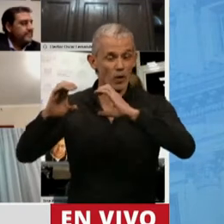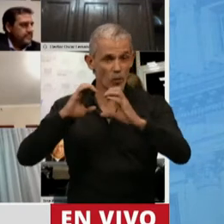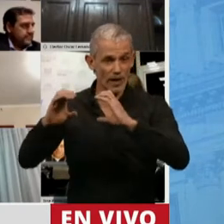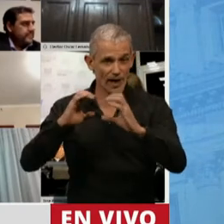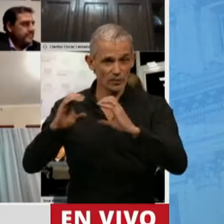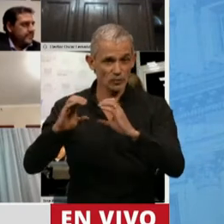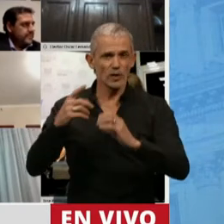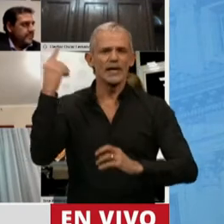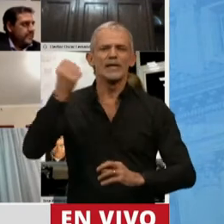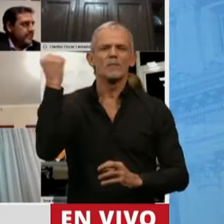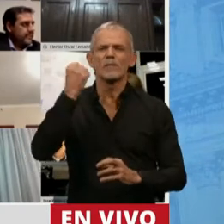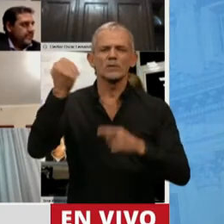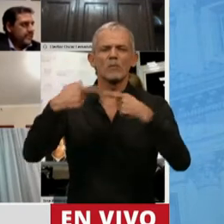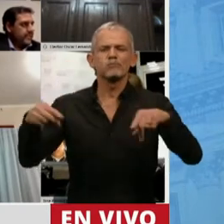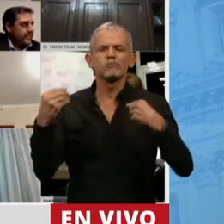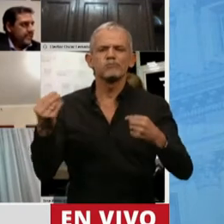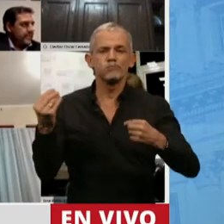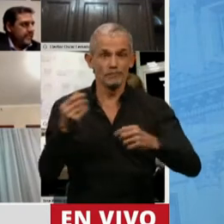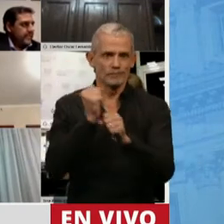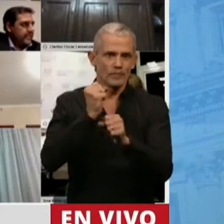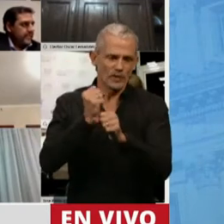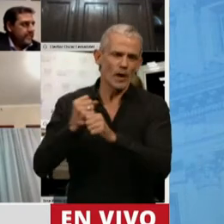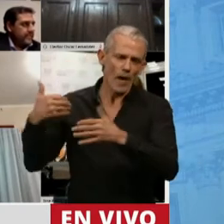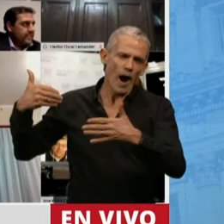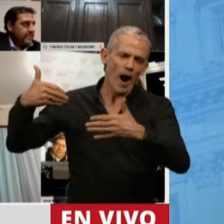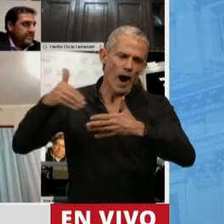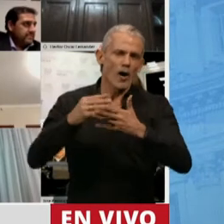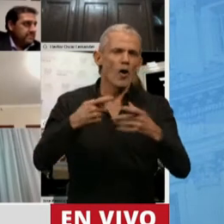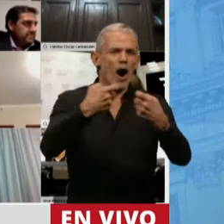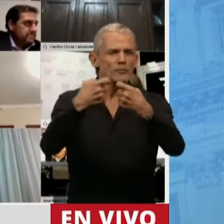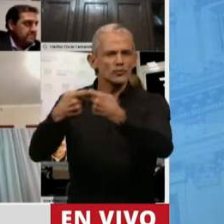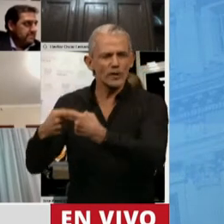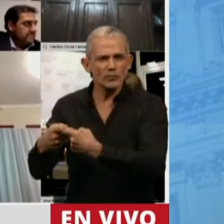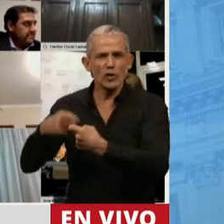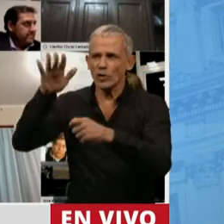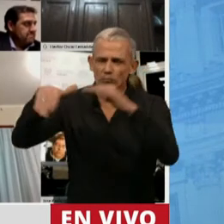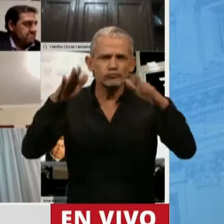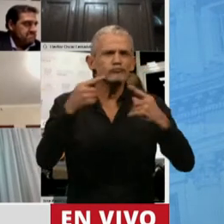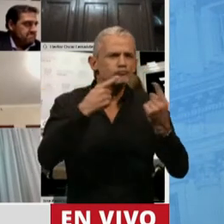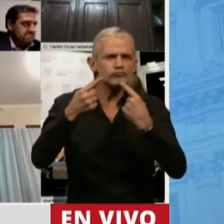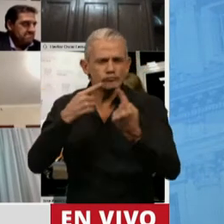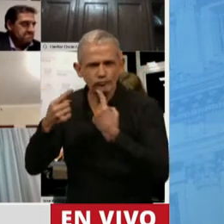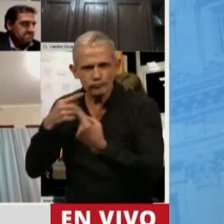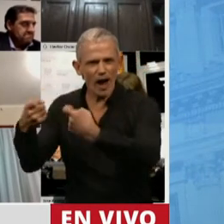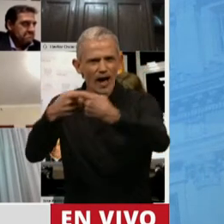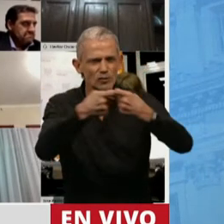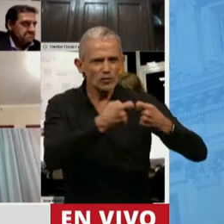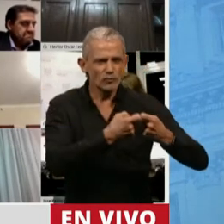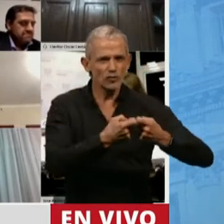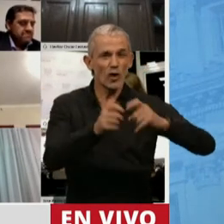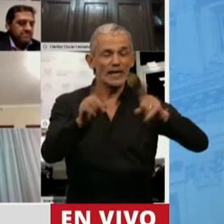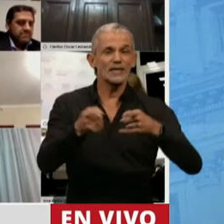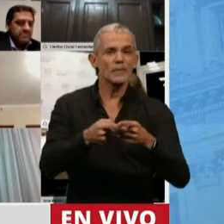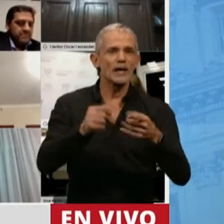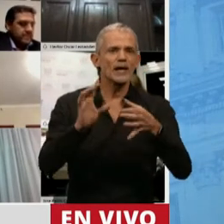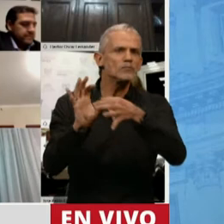la importancia de toda la tarea realizada, las organizaciones a las que fueron consultadas, la tarea con